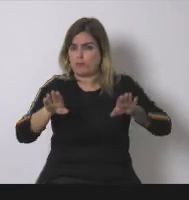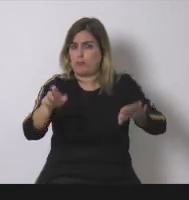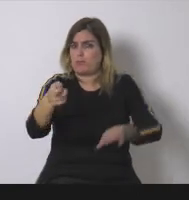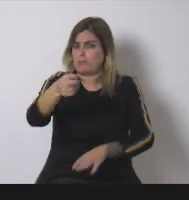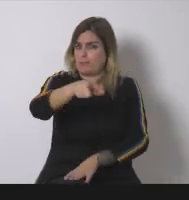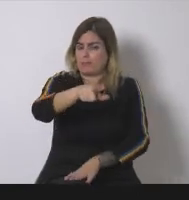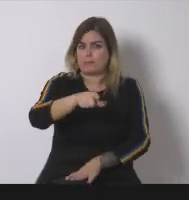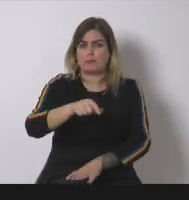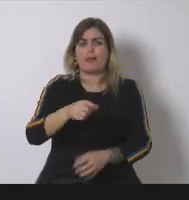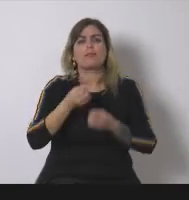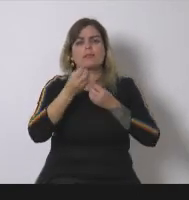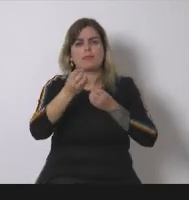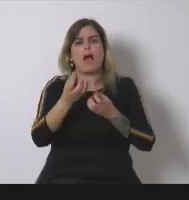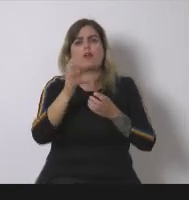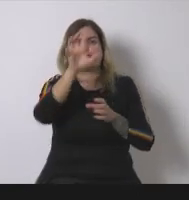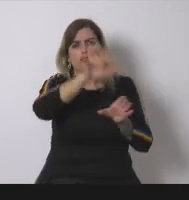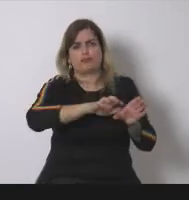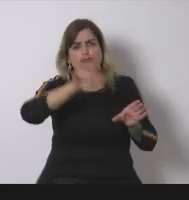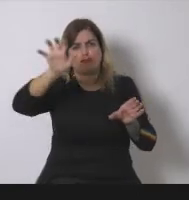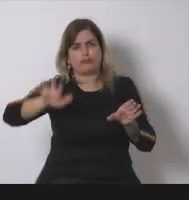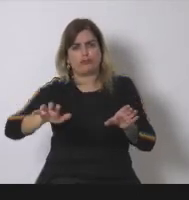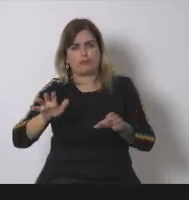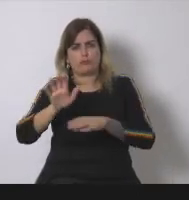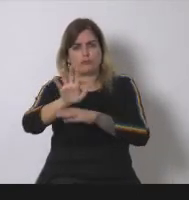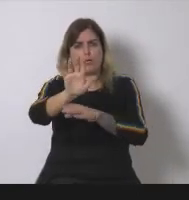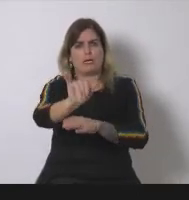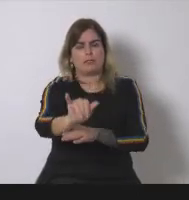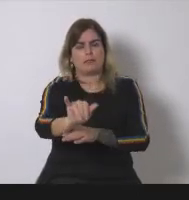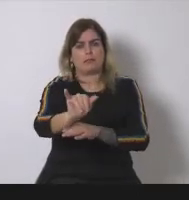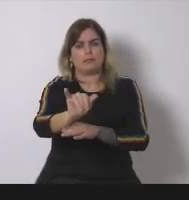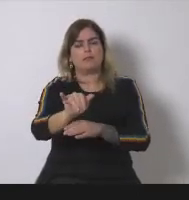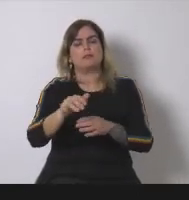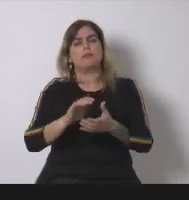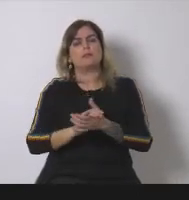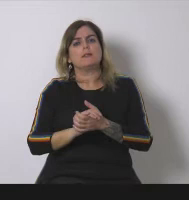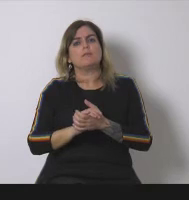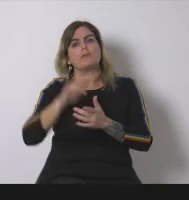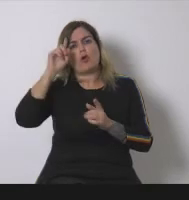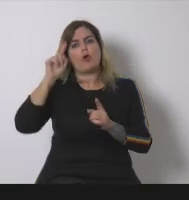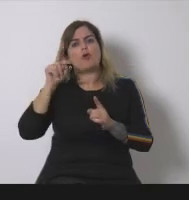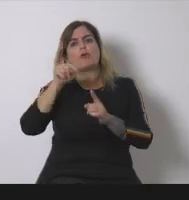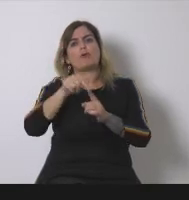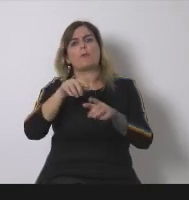la mayoría de los objetivos se establecen respecto al año de referencia que se considera 1990